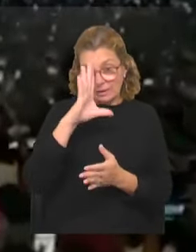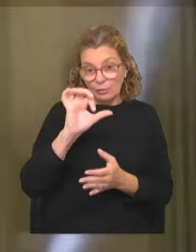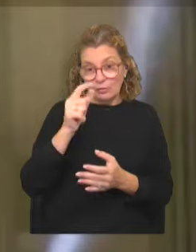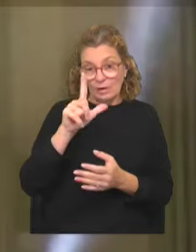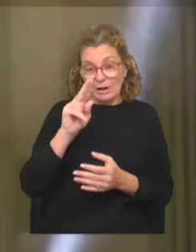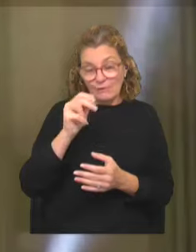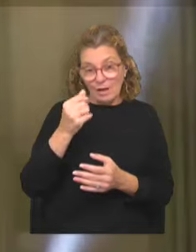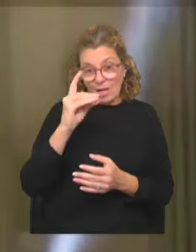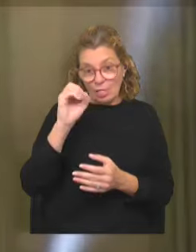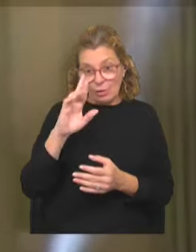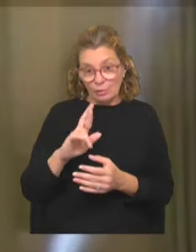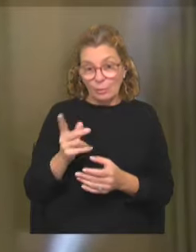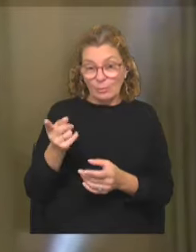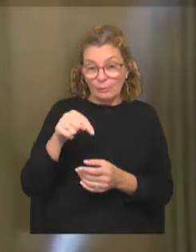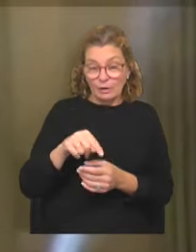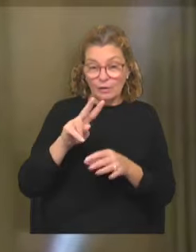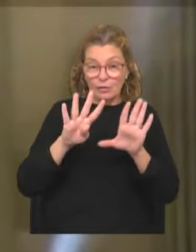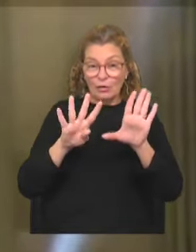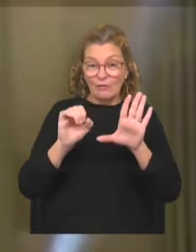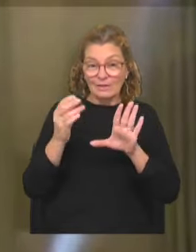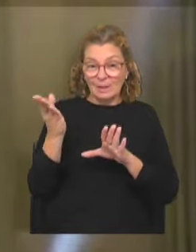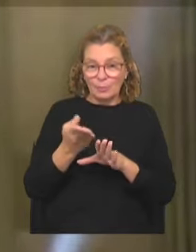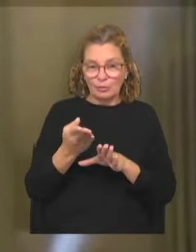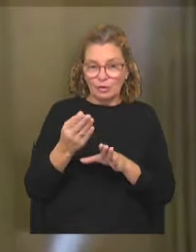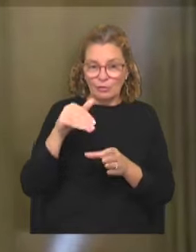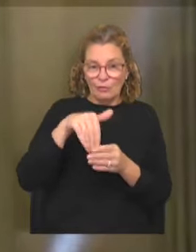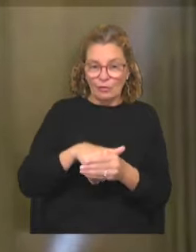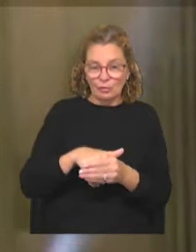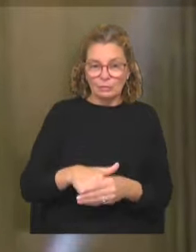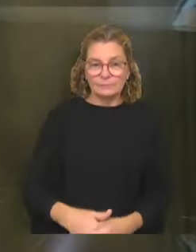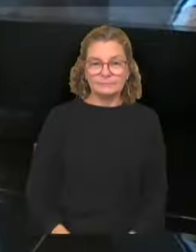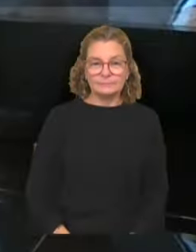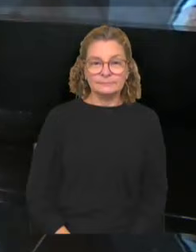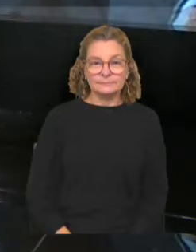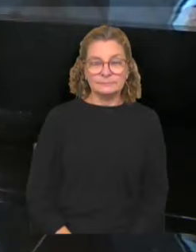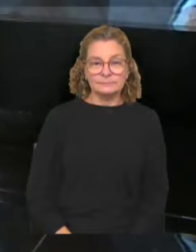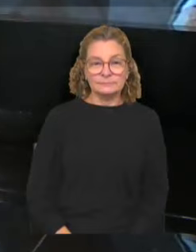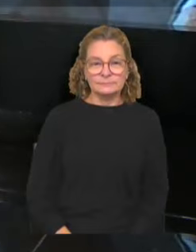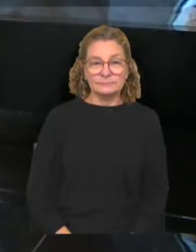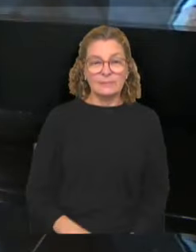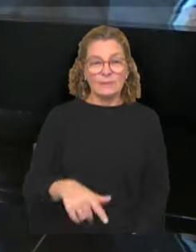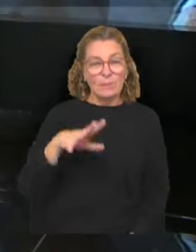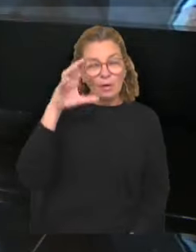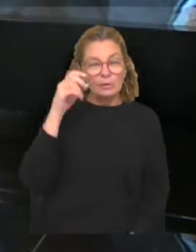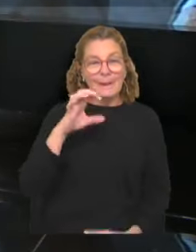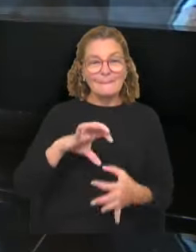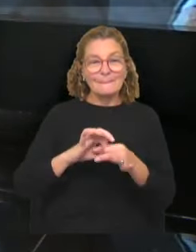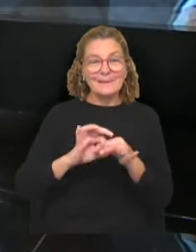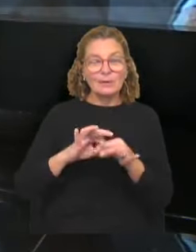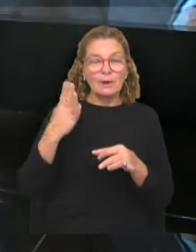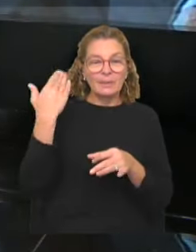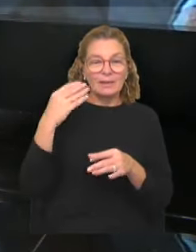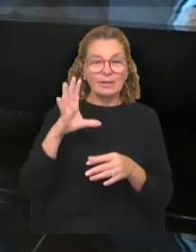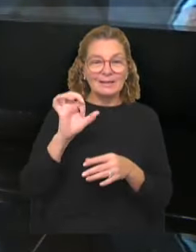presidente Nayib Bukele fue reelecto con más del 90% de los votos. Vamos a recordar que el miércoles pasado el Senado